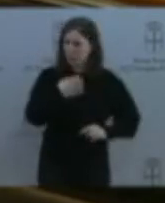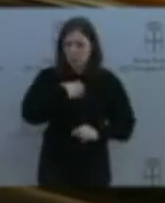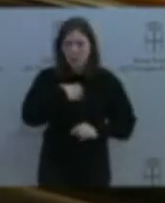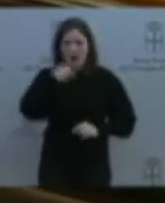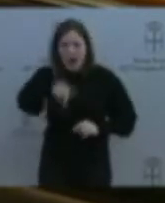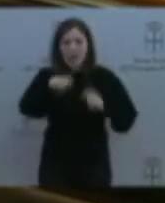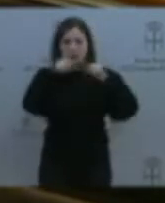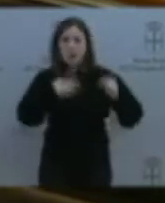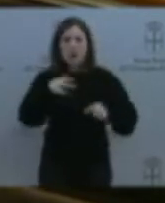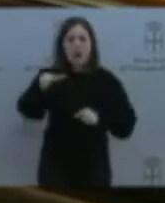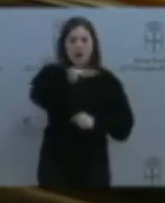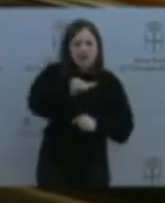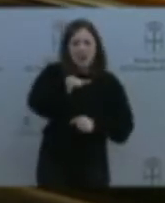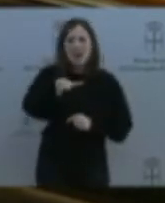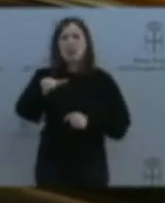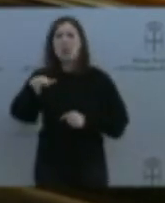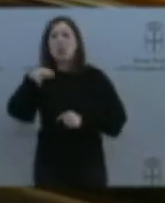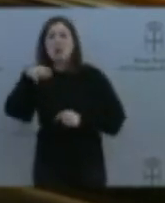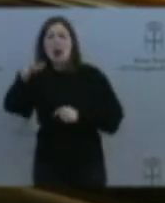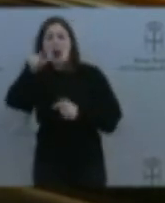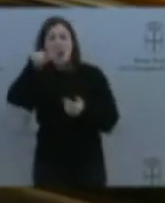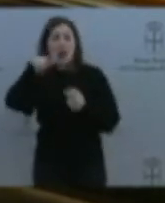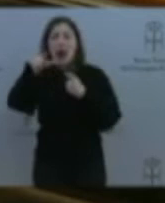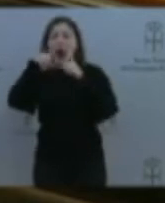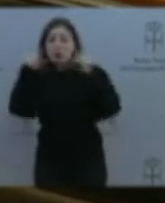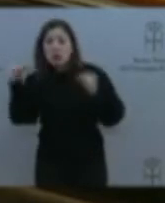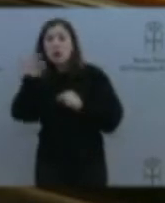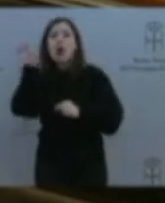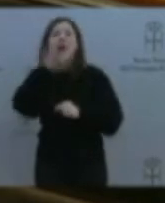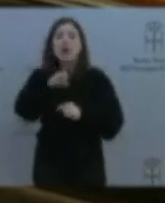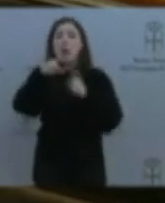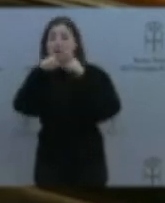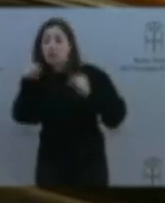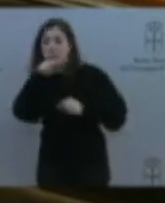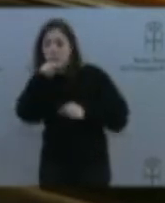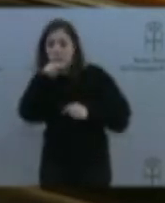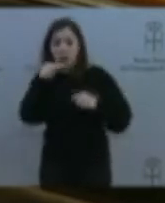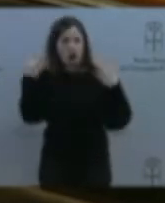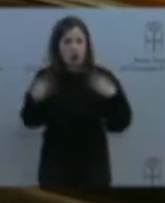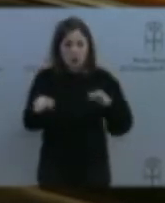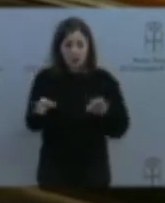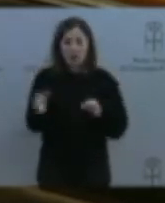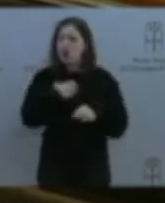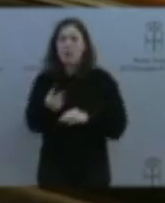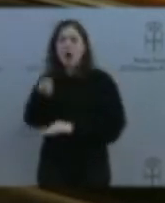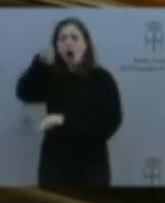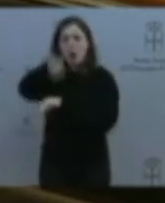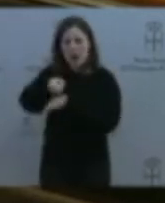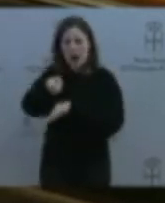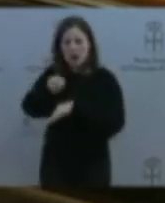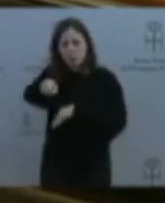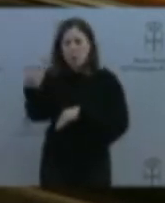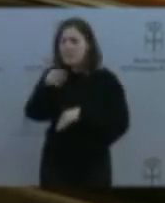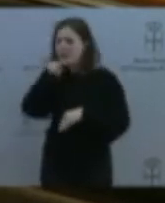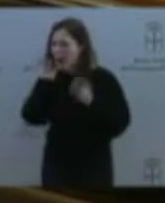normalidad. Que nadie se haya obligado a falar en una lengua que no quiera falar, pero que nadie se haya discriminado por falar en su lengua